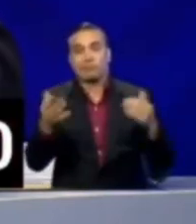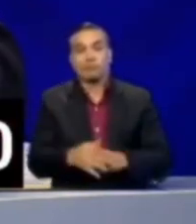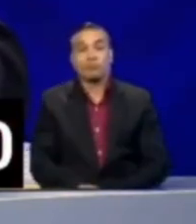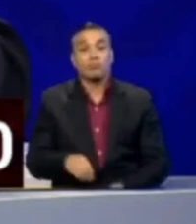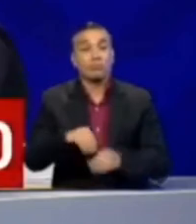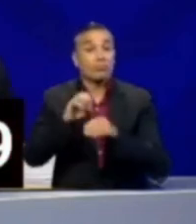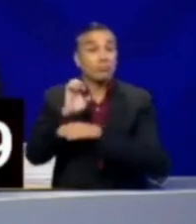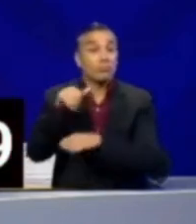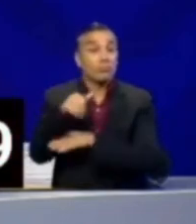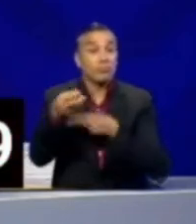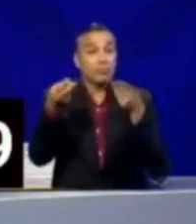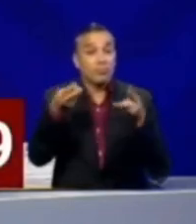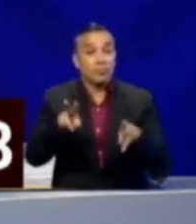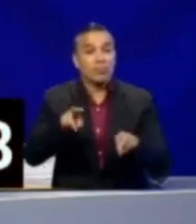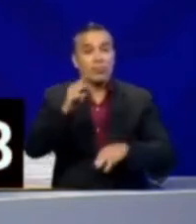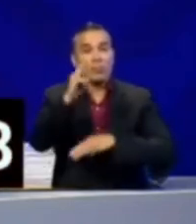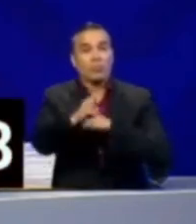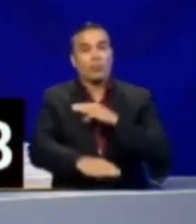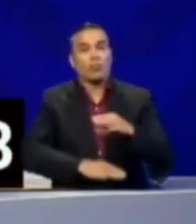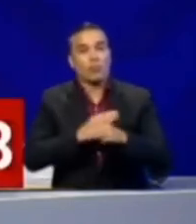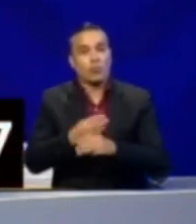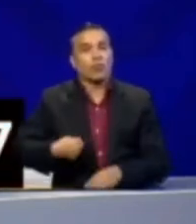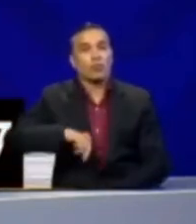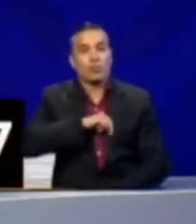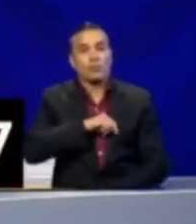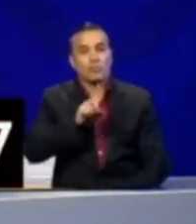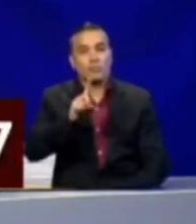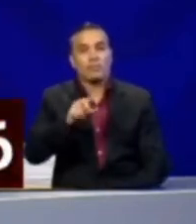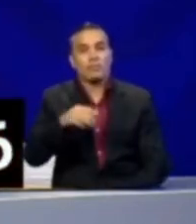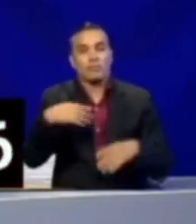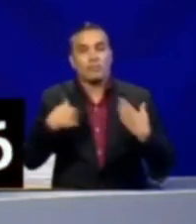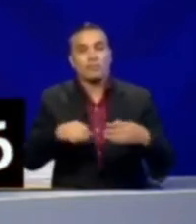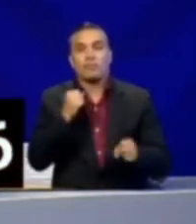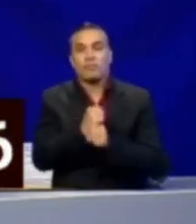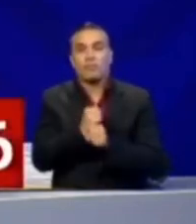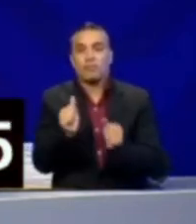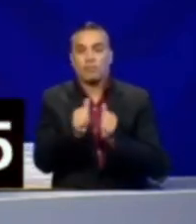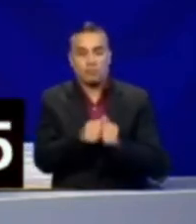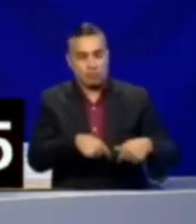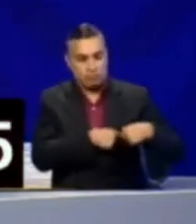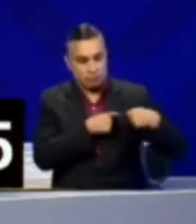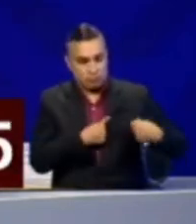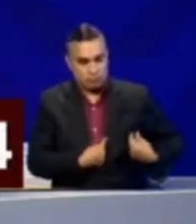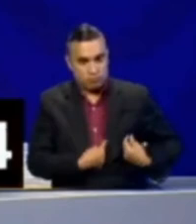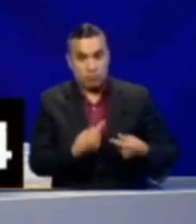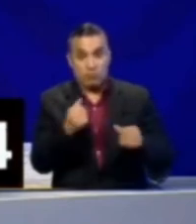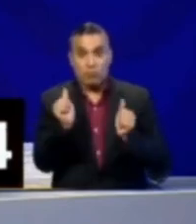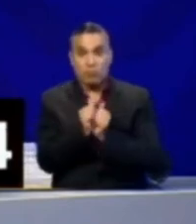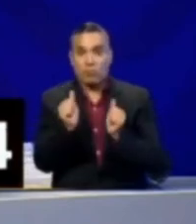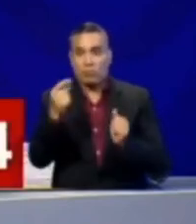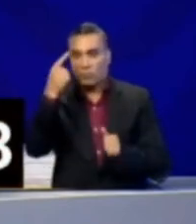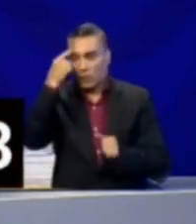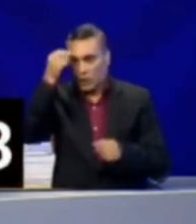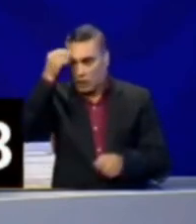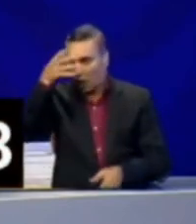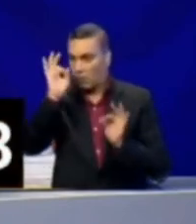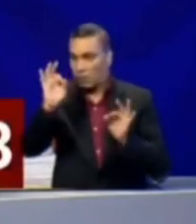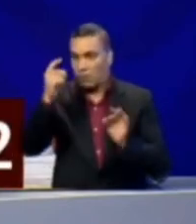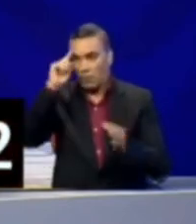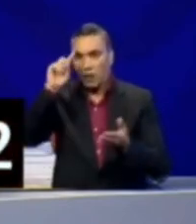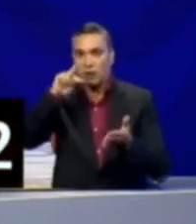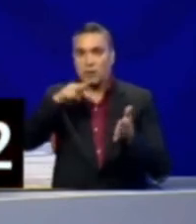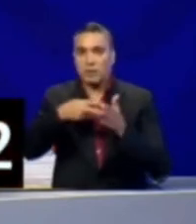solo al Ecuador, sino al mundo entero. Vamos a tener que actuar con el corazón, pero con mucha cabeza, para